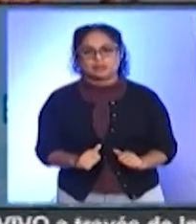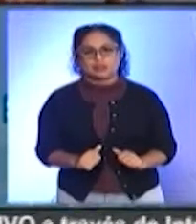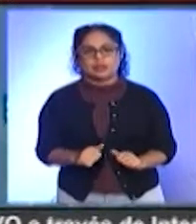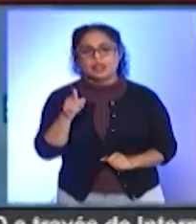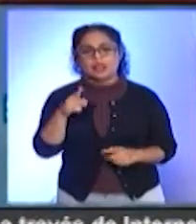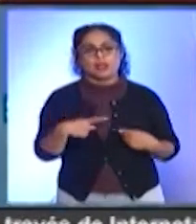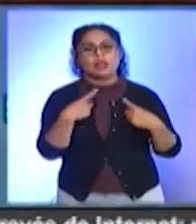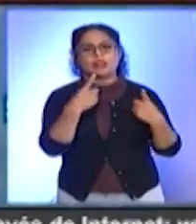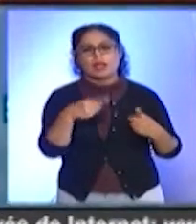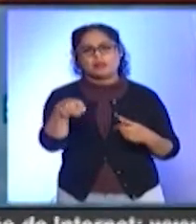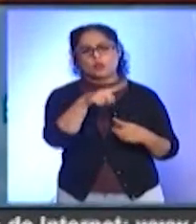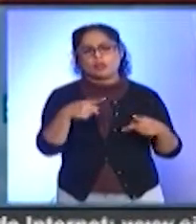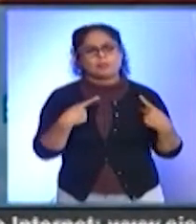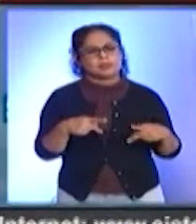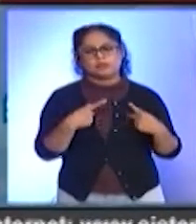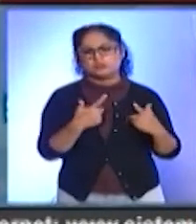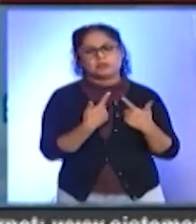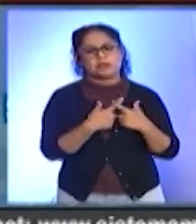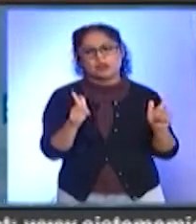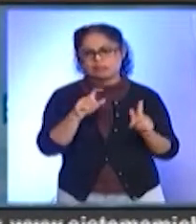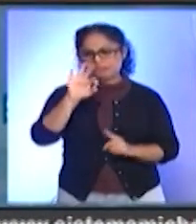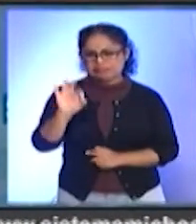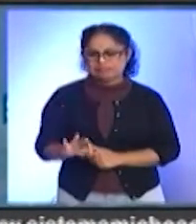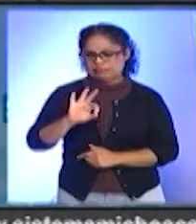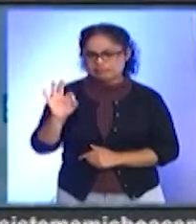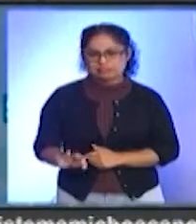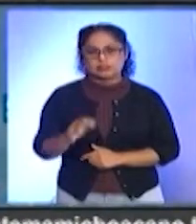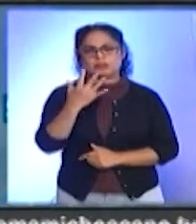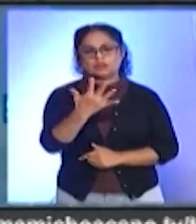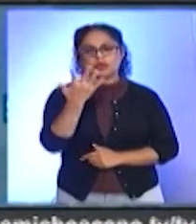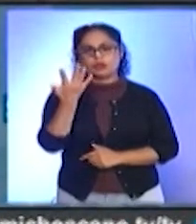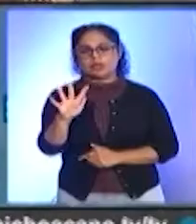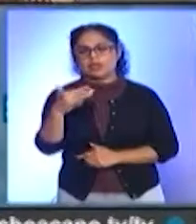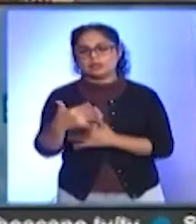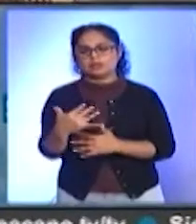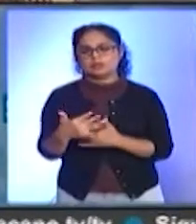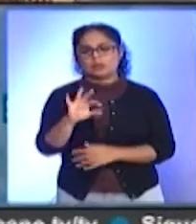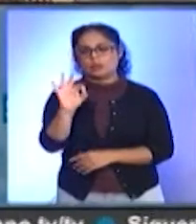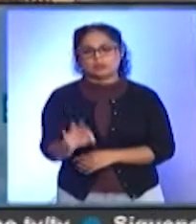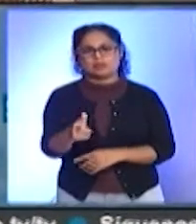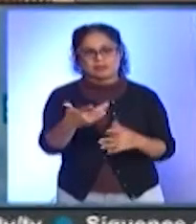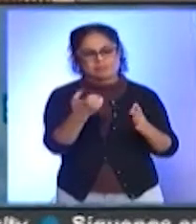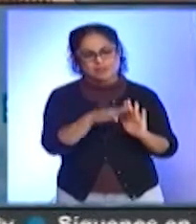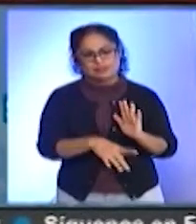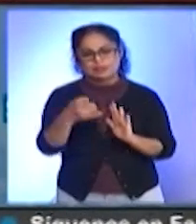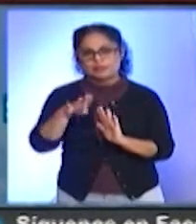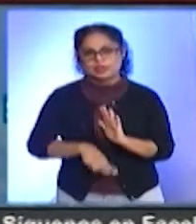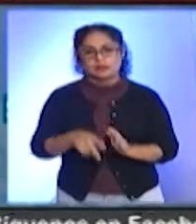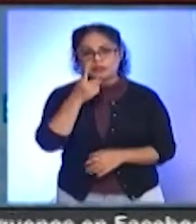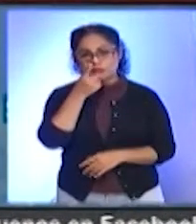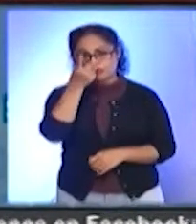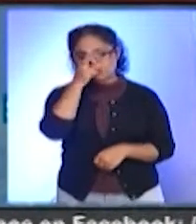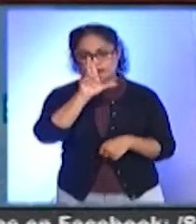ofrece a sus clientes y público en general rebajas del 5, 10 y 15% en toda la artesanía, así lo informó la directora